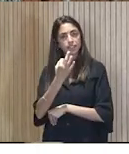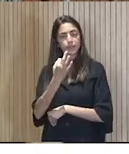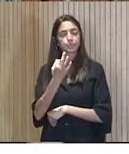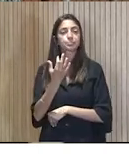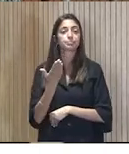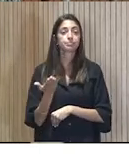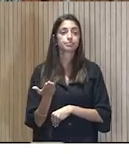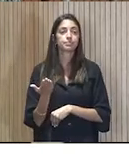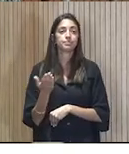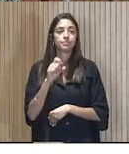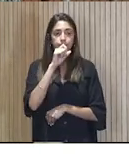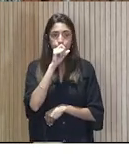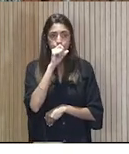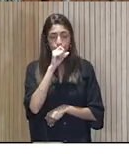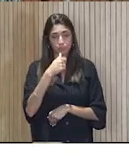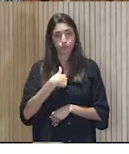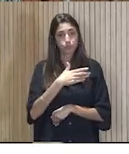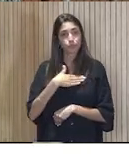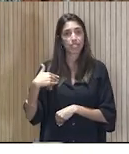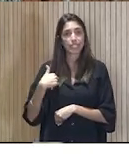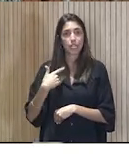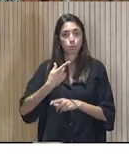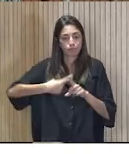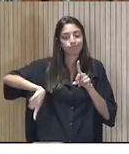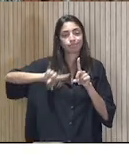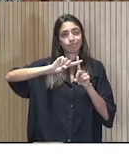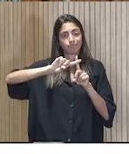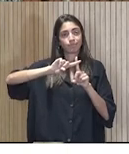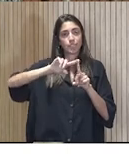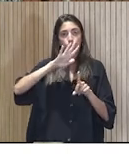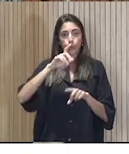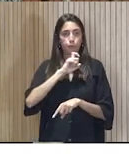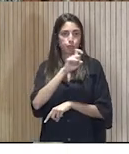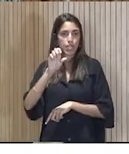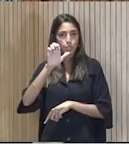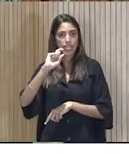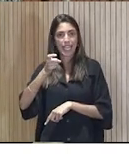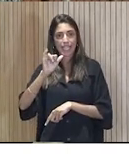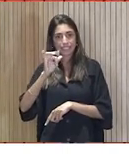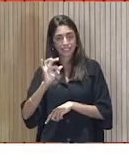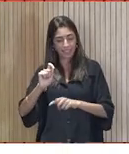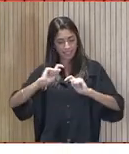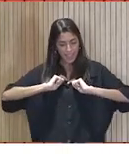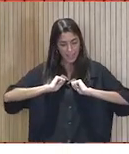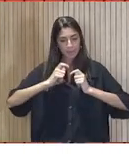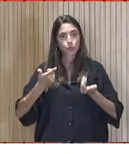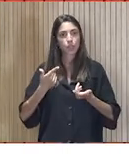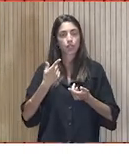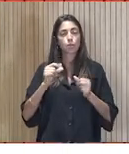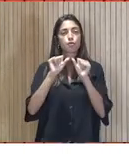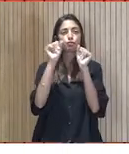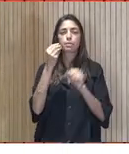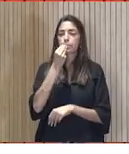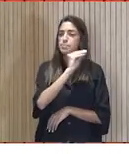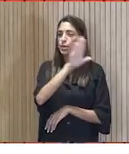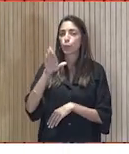Pues yo quería devolver ese granito de arena que me dio la Fundación Exit, ¿no? Entonces, qué mejor forma de